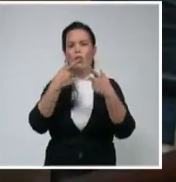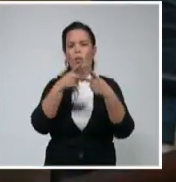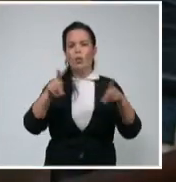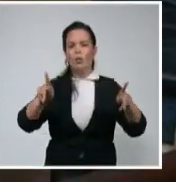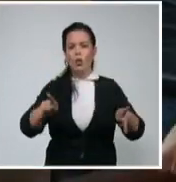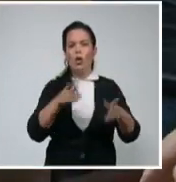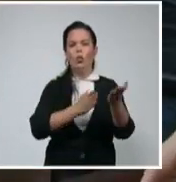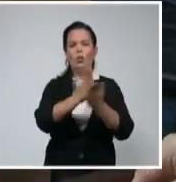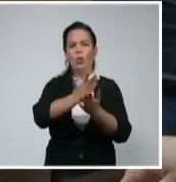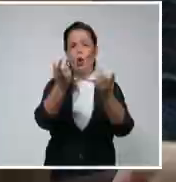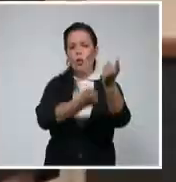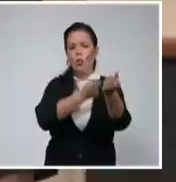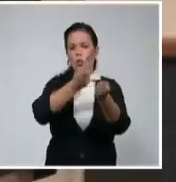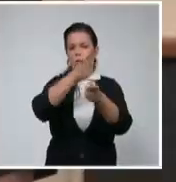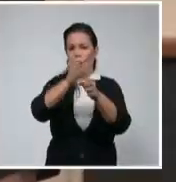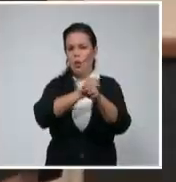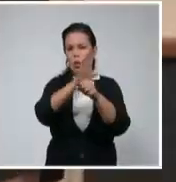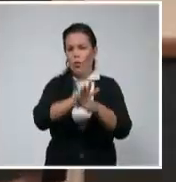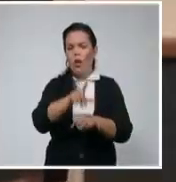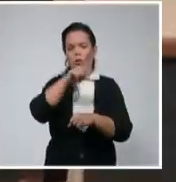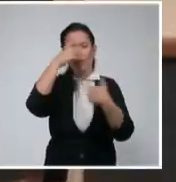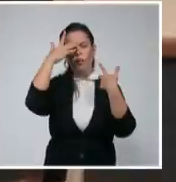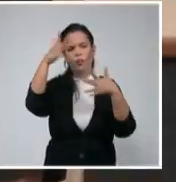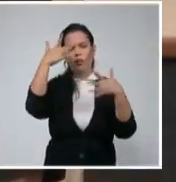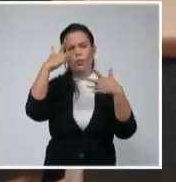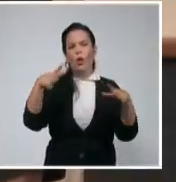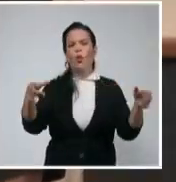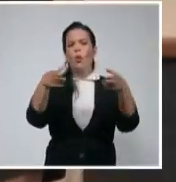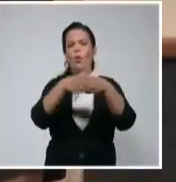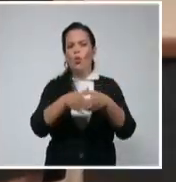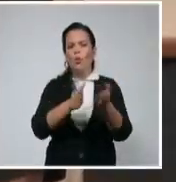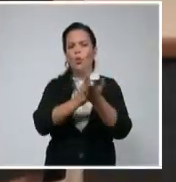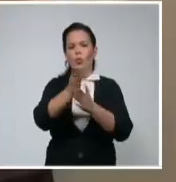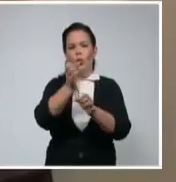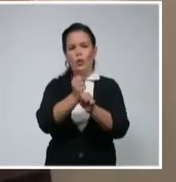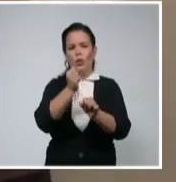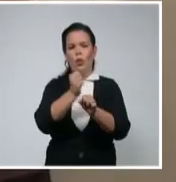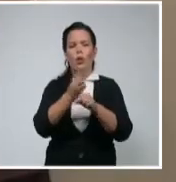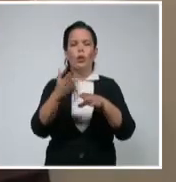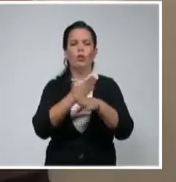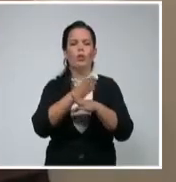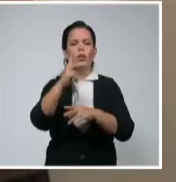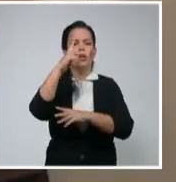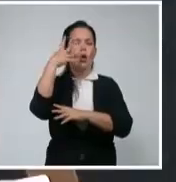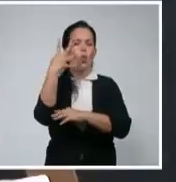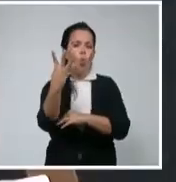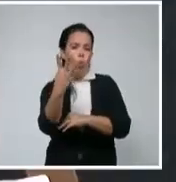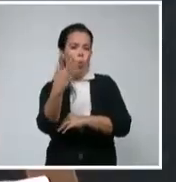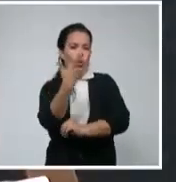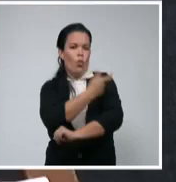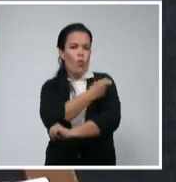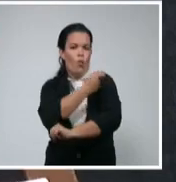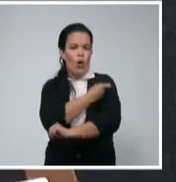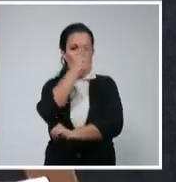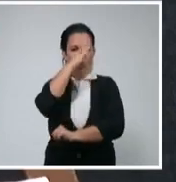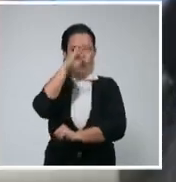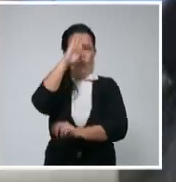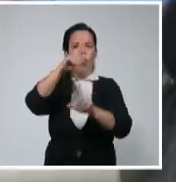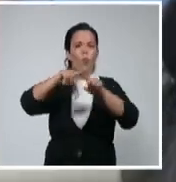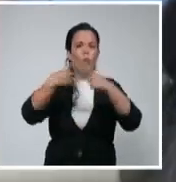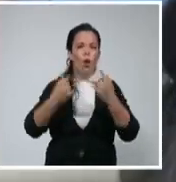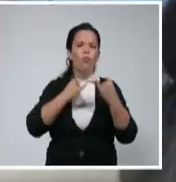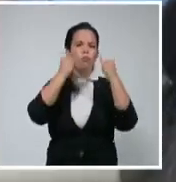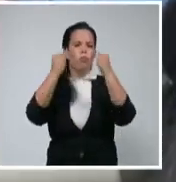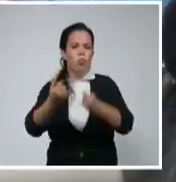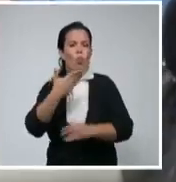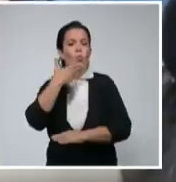la COVID-19, reconoció la labor de los equipos que trabajan en los cuatro prototipos de vacunas cubanas, tras conocer alentadoras noticias,